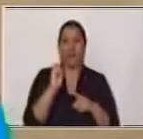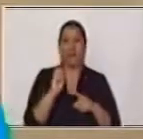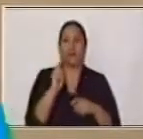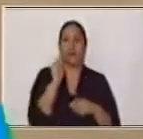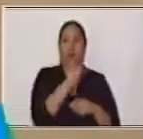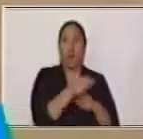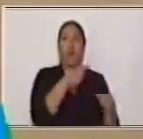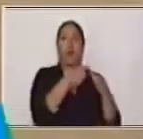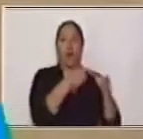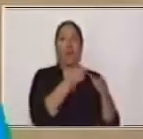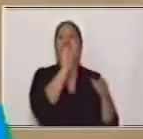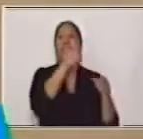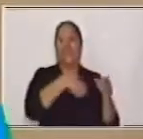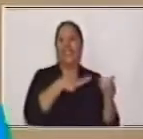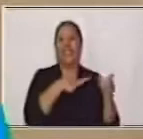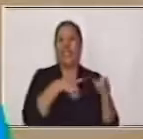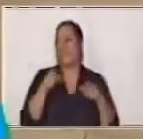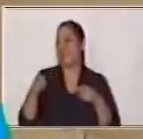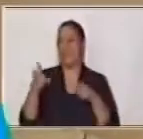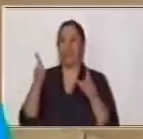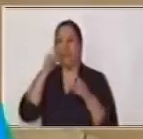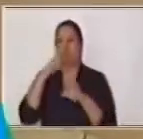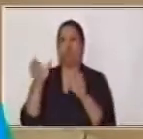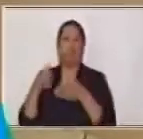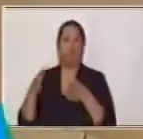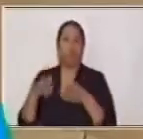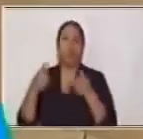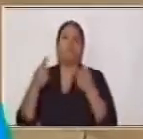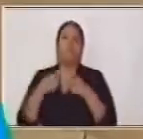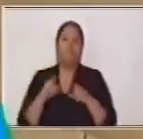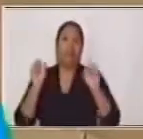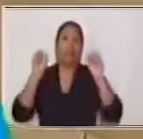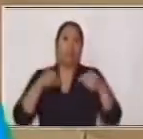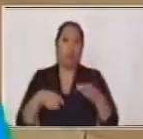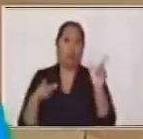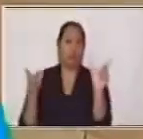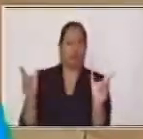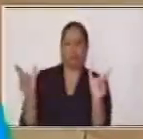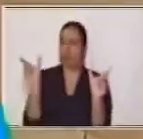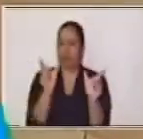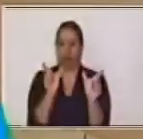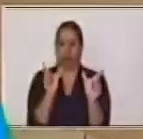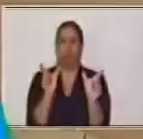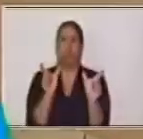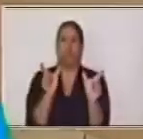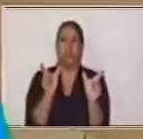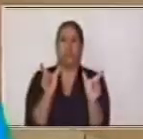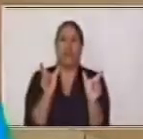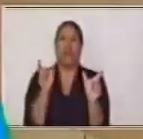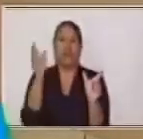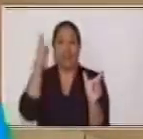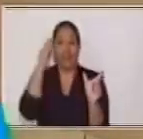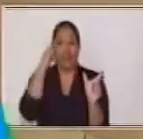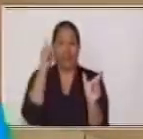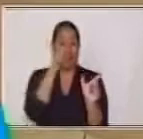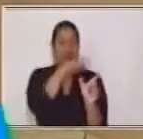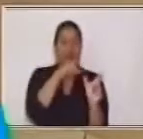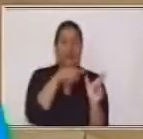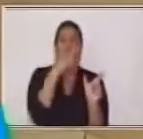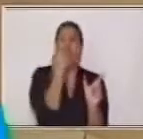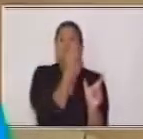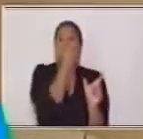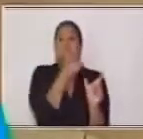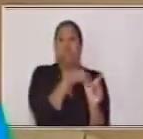pero existe una dependencia entre una oración y otra. ¿Te recuerdas? La oración